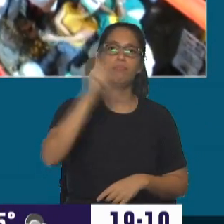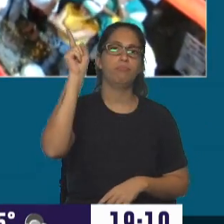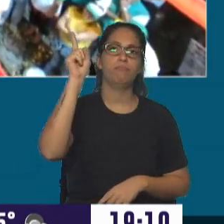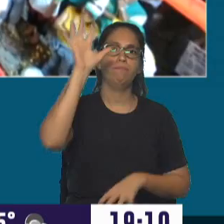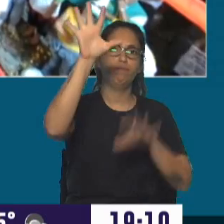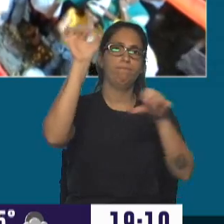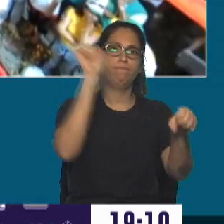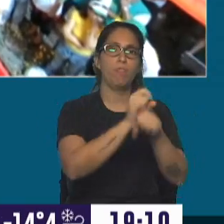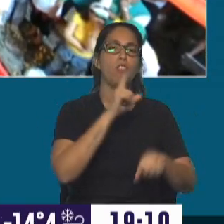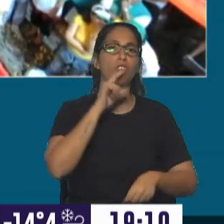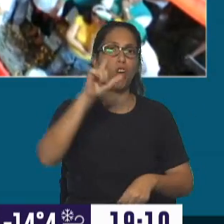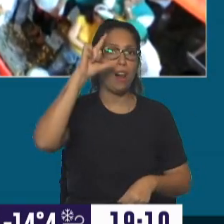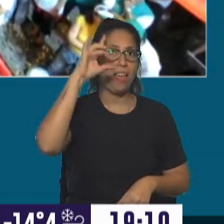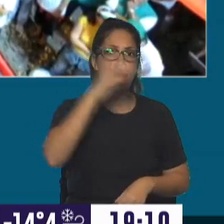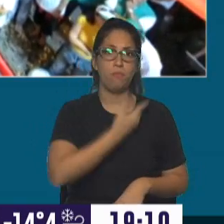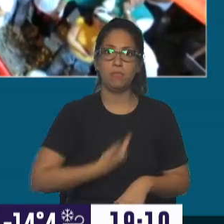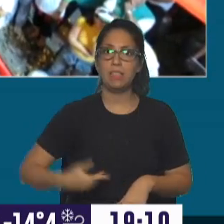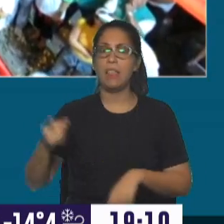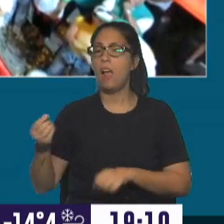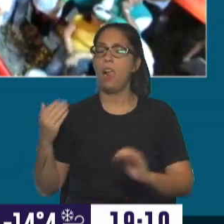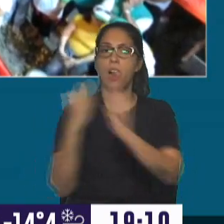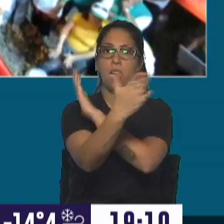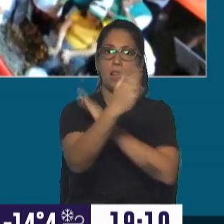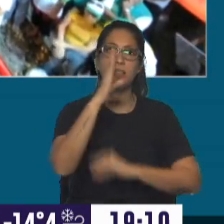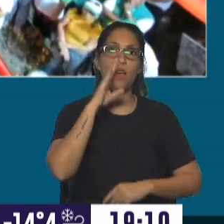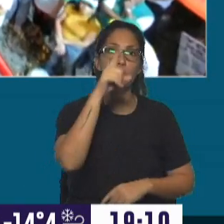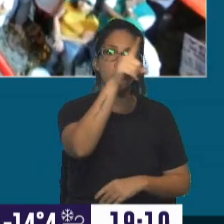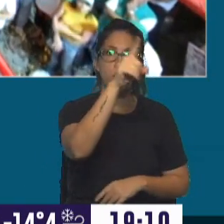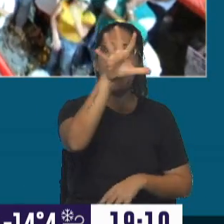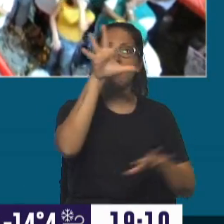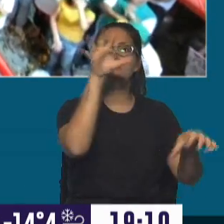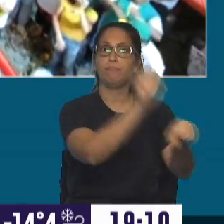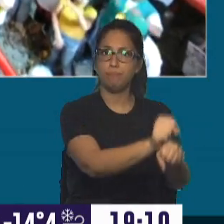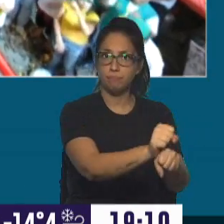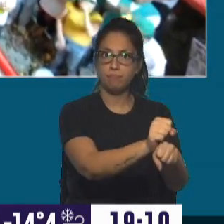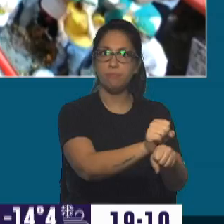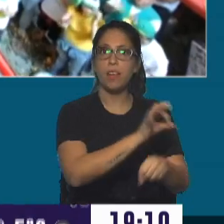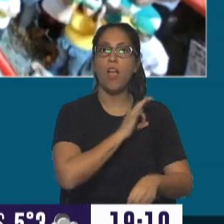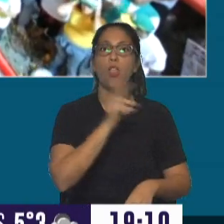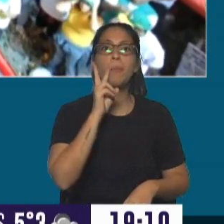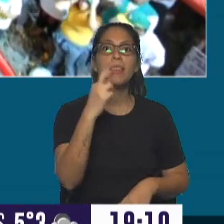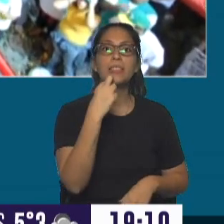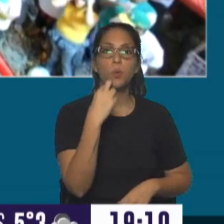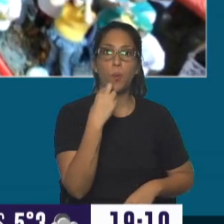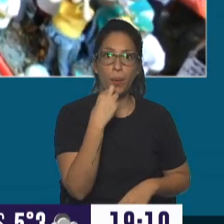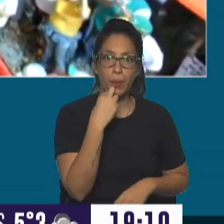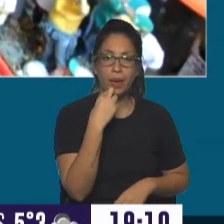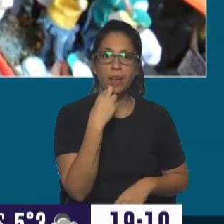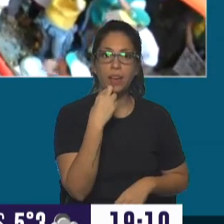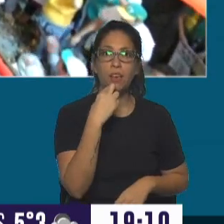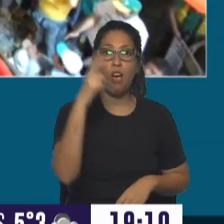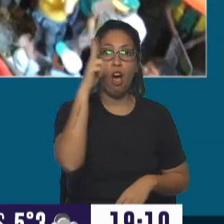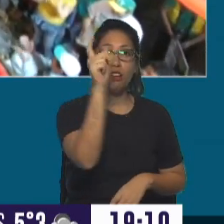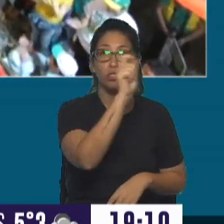sobre Toledo él se va a Estados Unidos. Es detenido finalmente en Estados Unidos recién en el 2019. Pasó